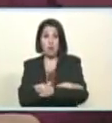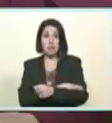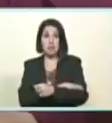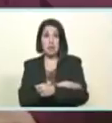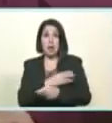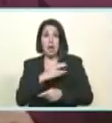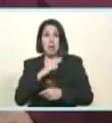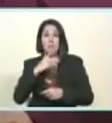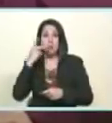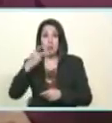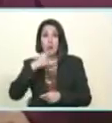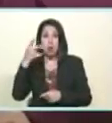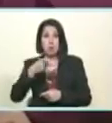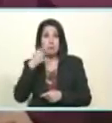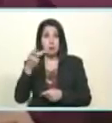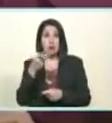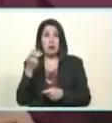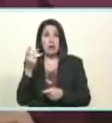lejito